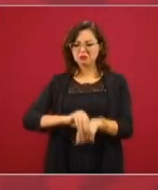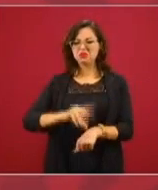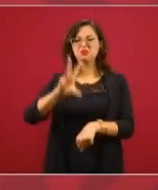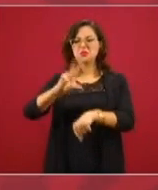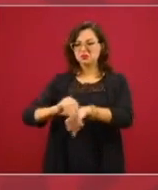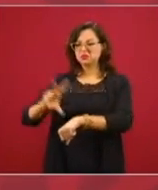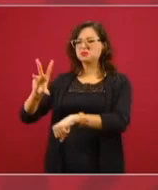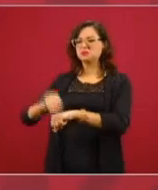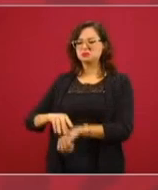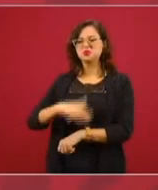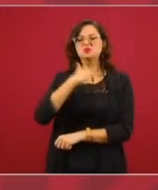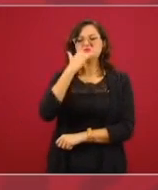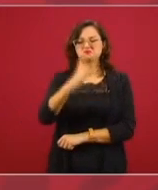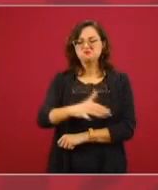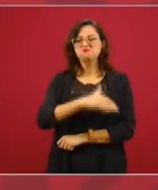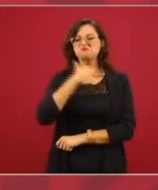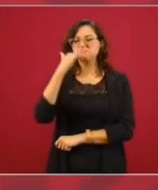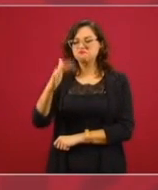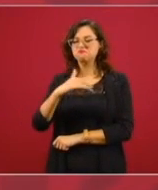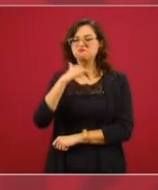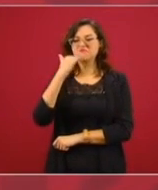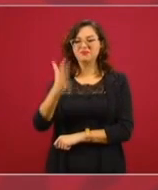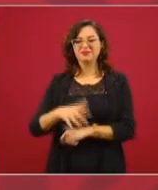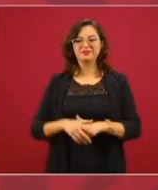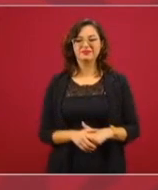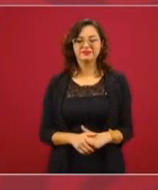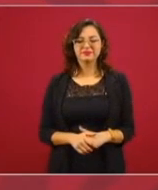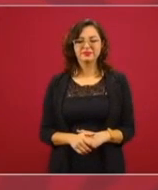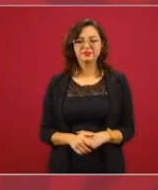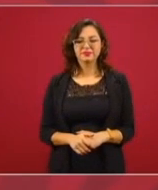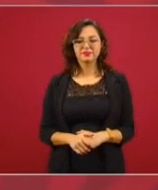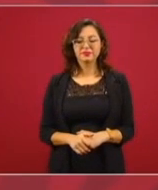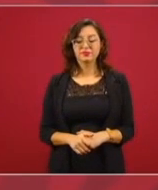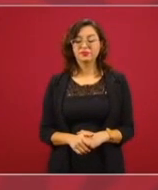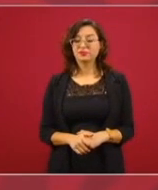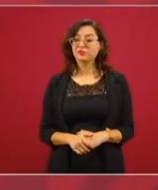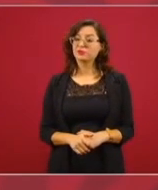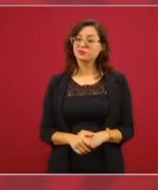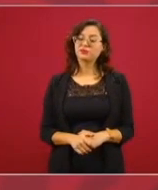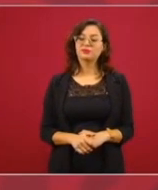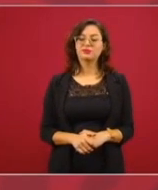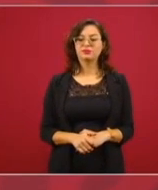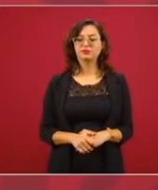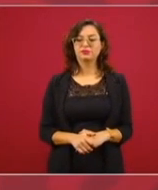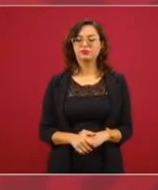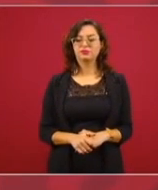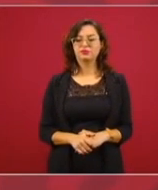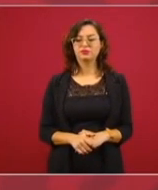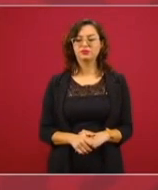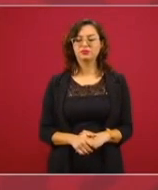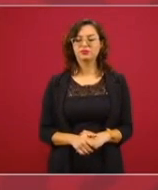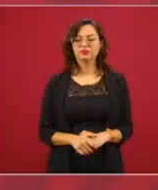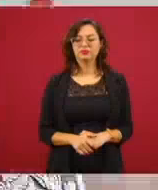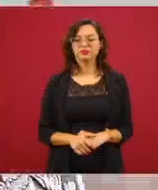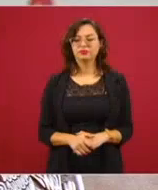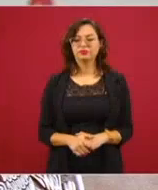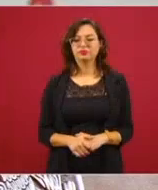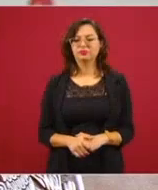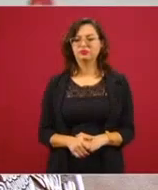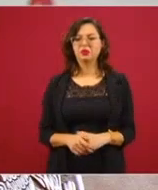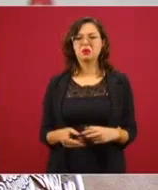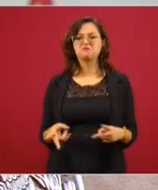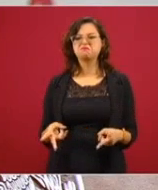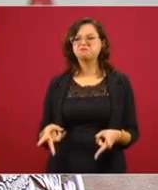robar sin